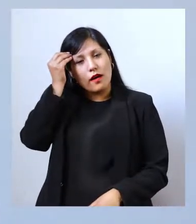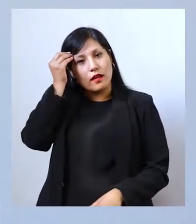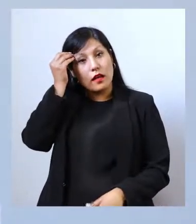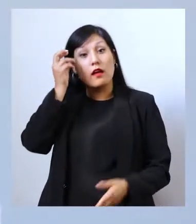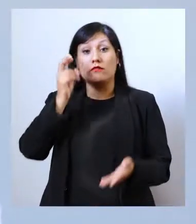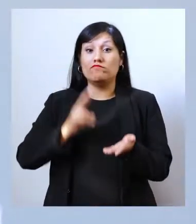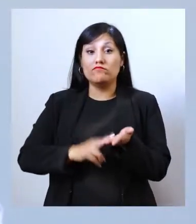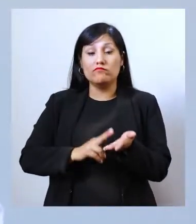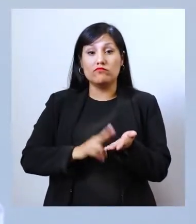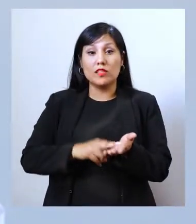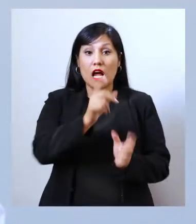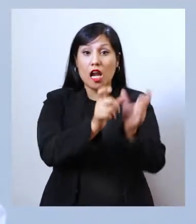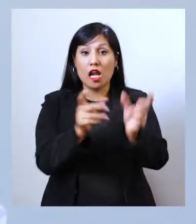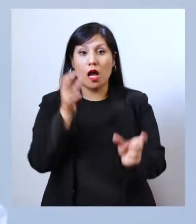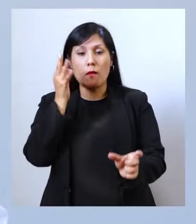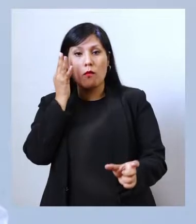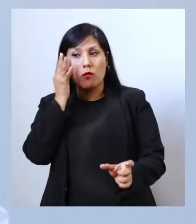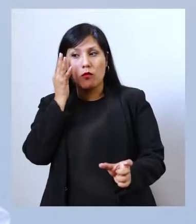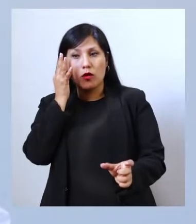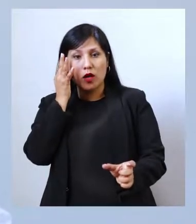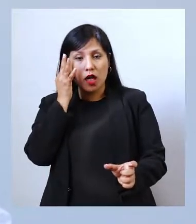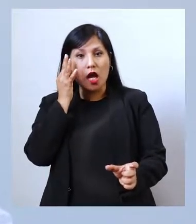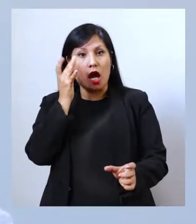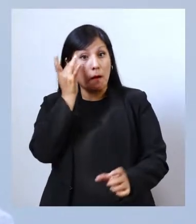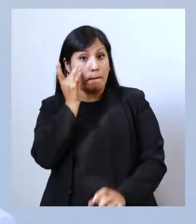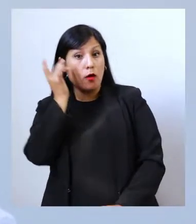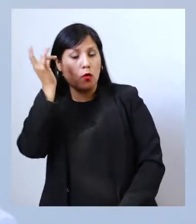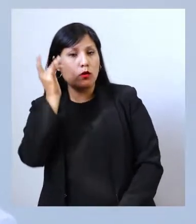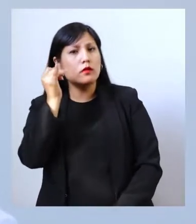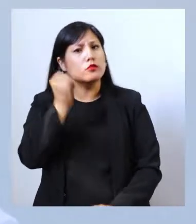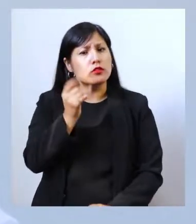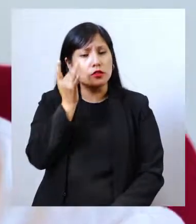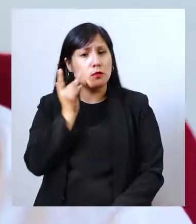¿Qué mujer más culta?